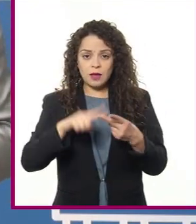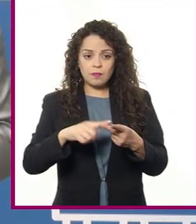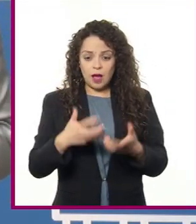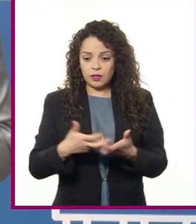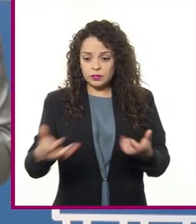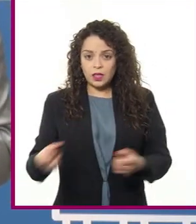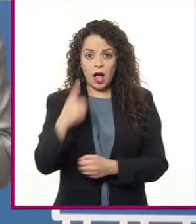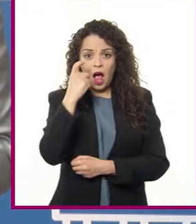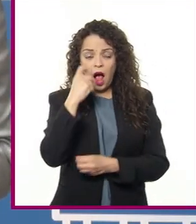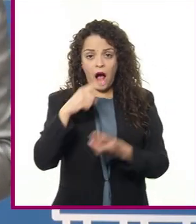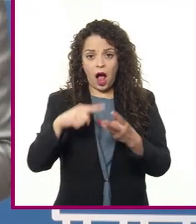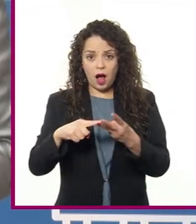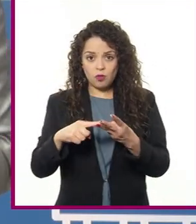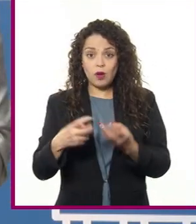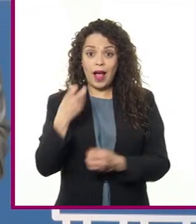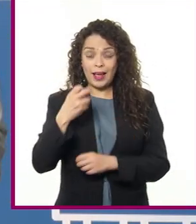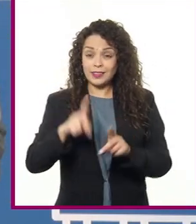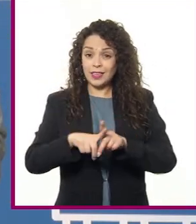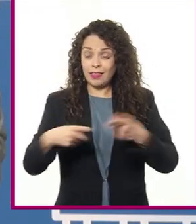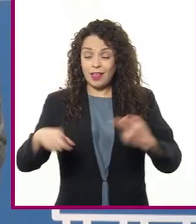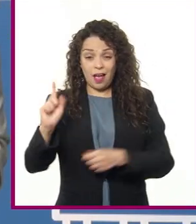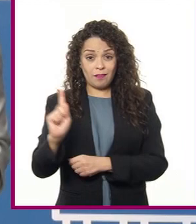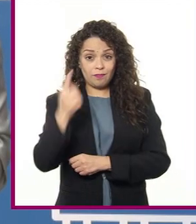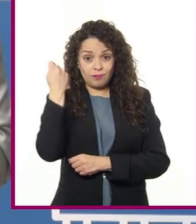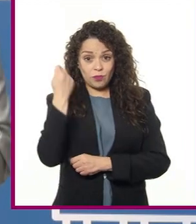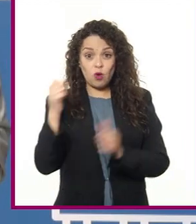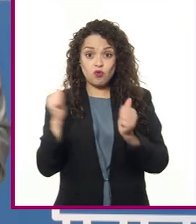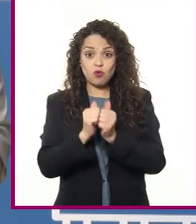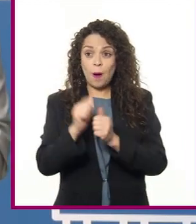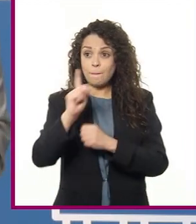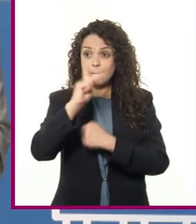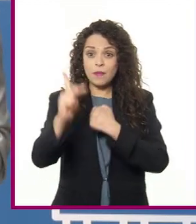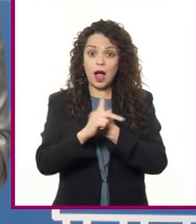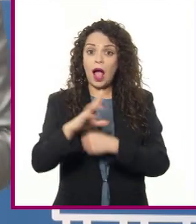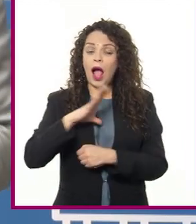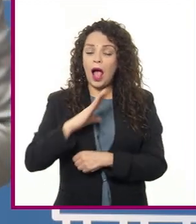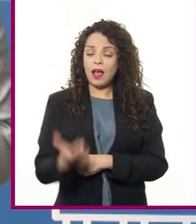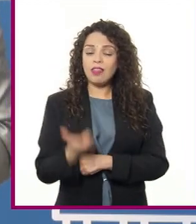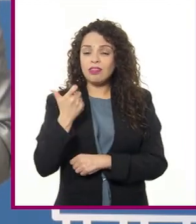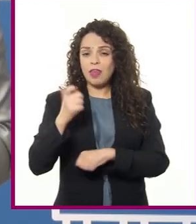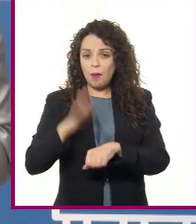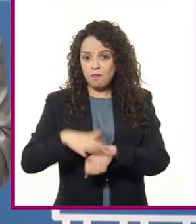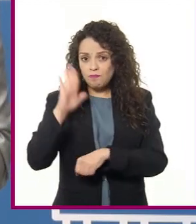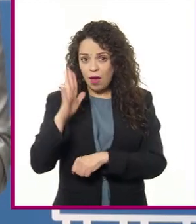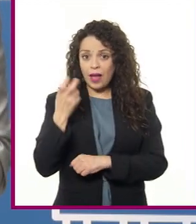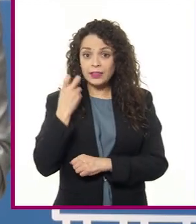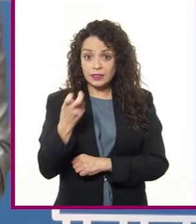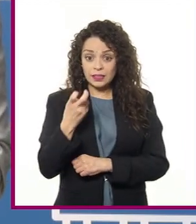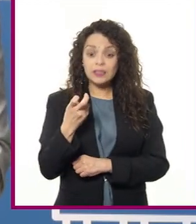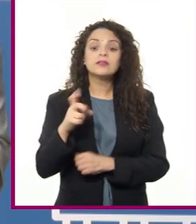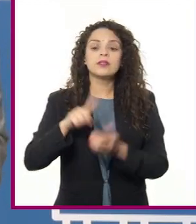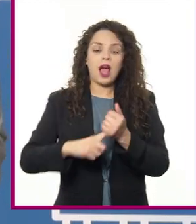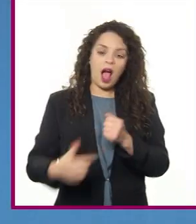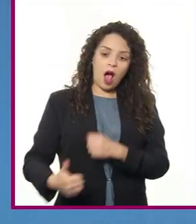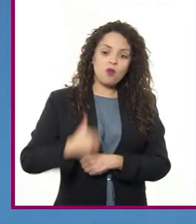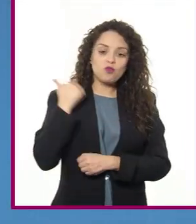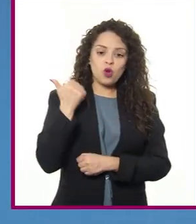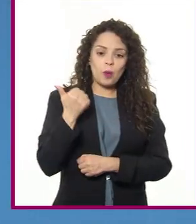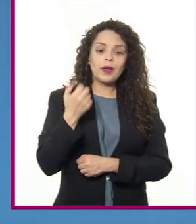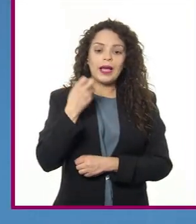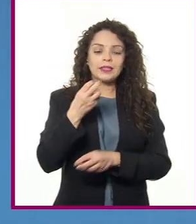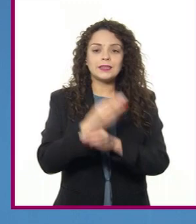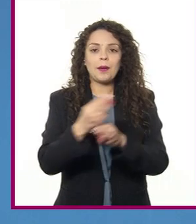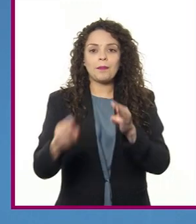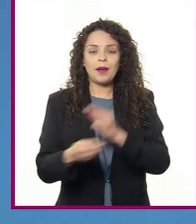tomando en cuenta el desarrollo tecnológico en países con mayor capital. El cual ha contribuido al aprovechamiento de los